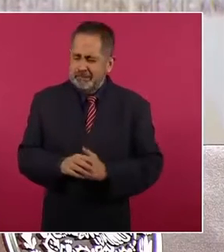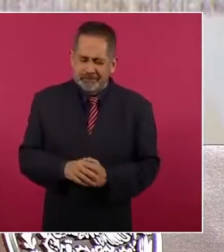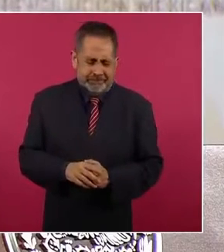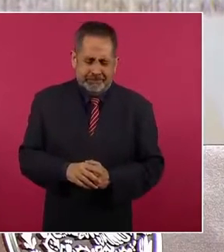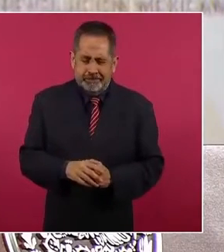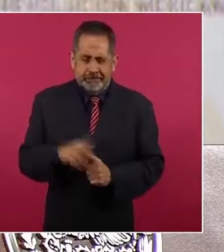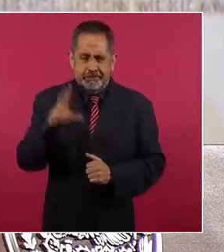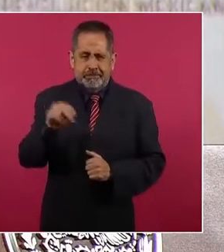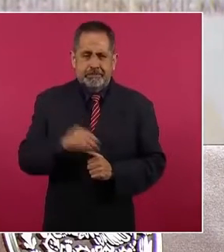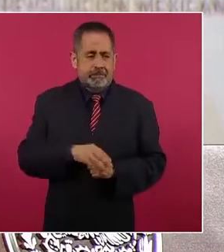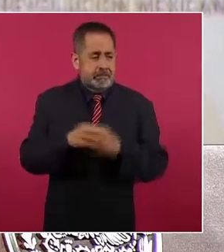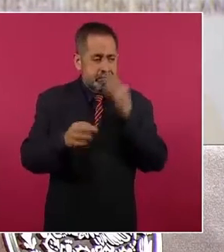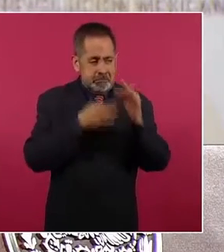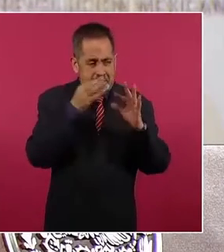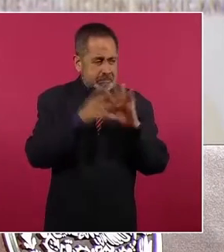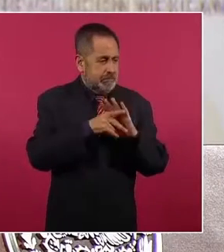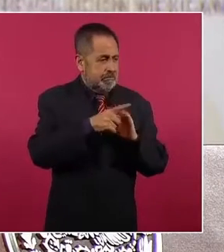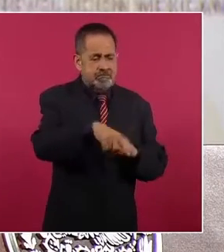en los medios.